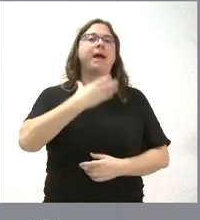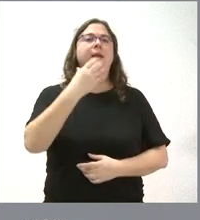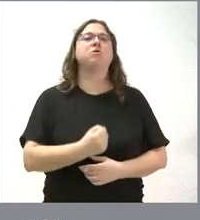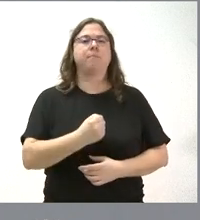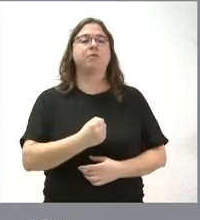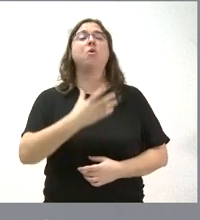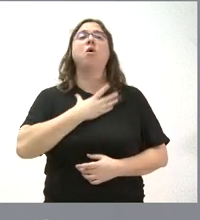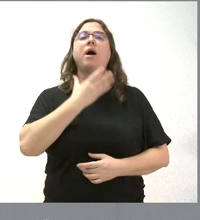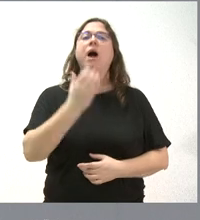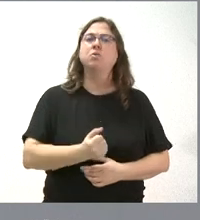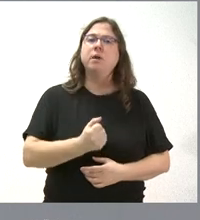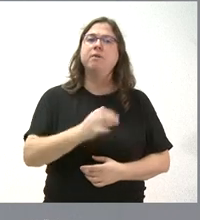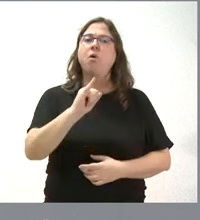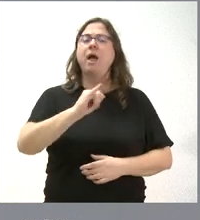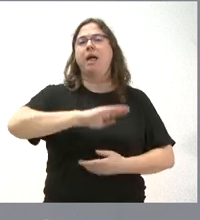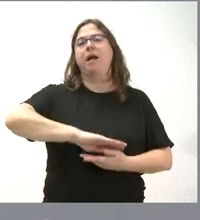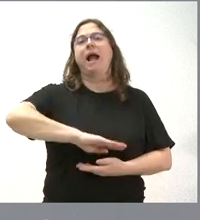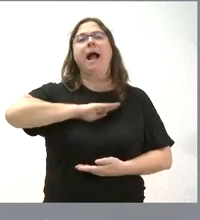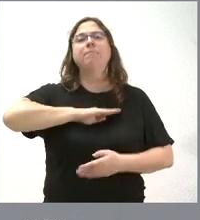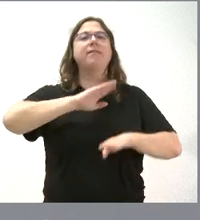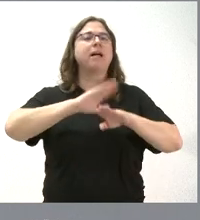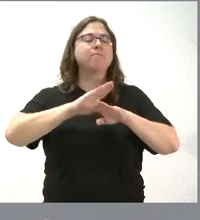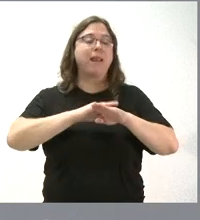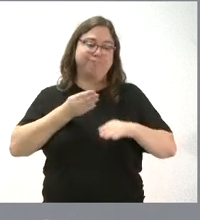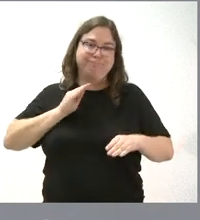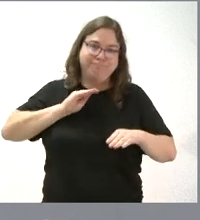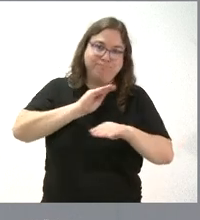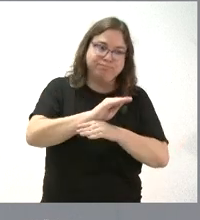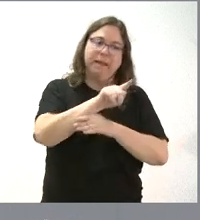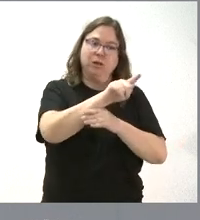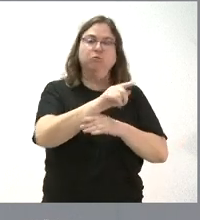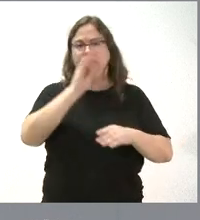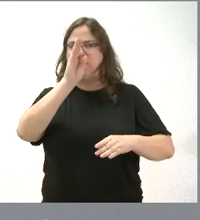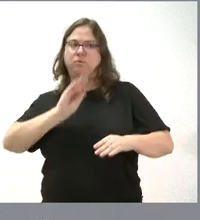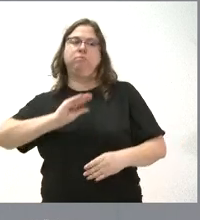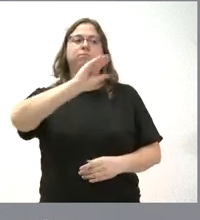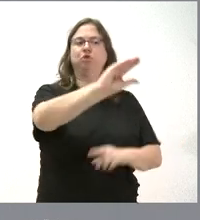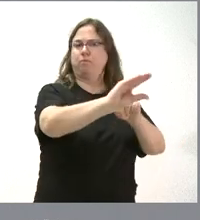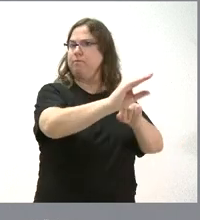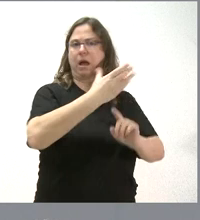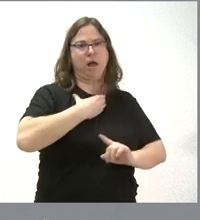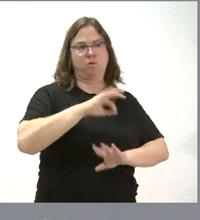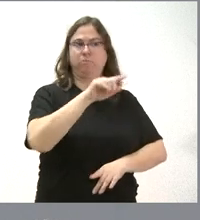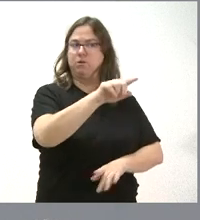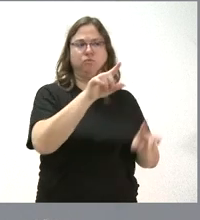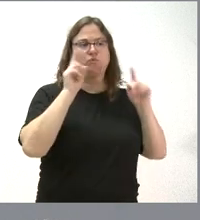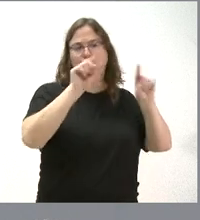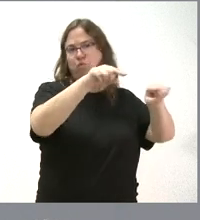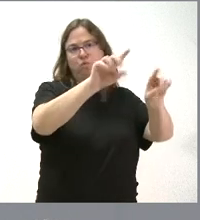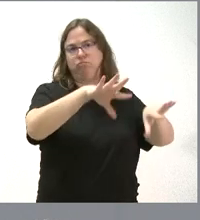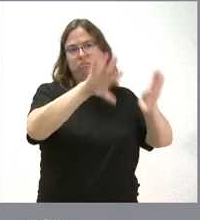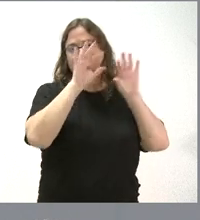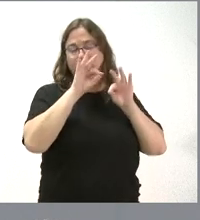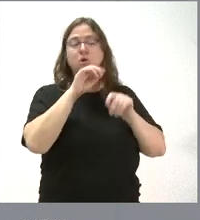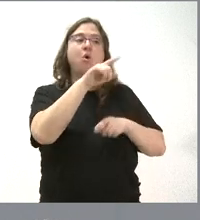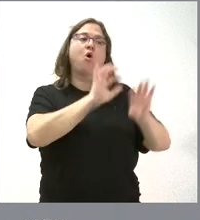tiene la capacidad de realizar las inversiones para organizar estas actividades y nosotros, por tanto, lo que dejamos es que sea el ayuntamiento quien vaya